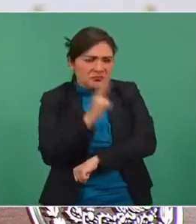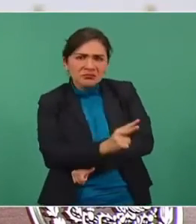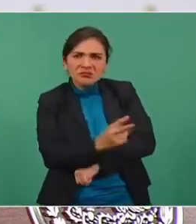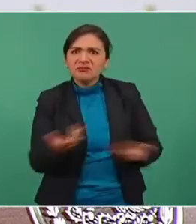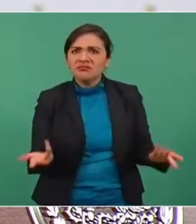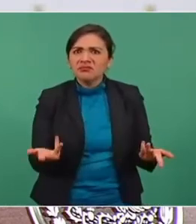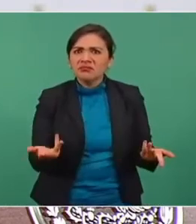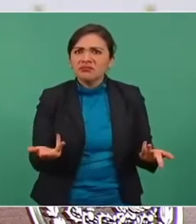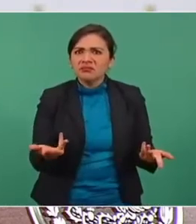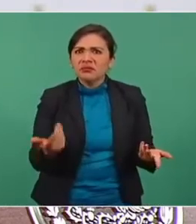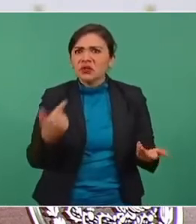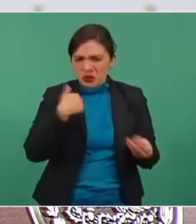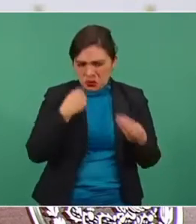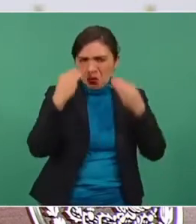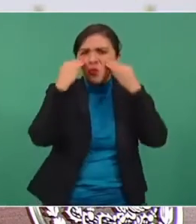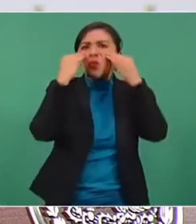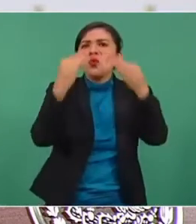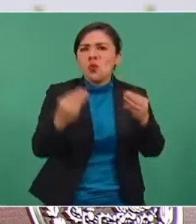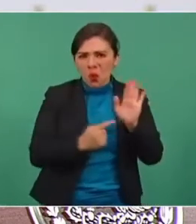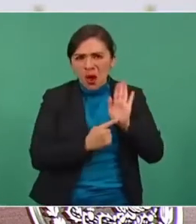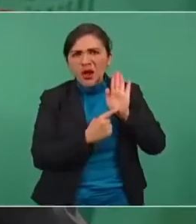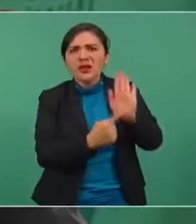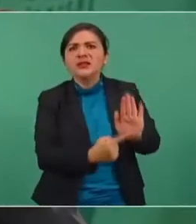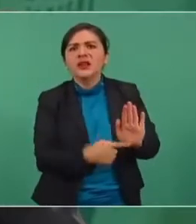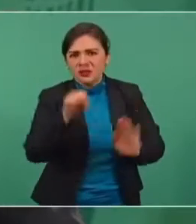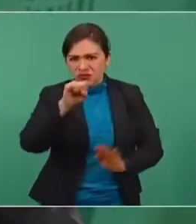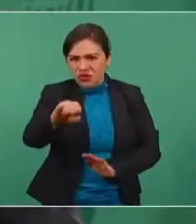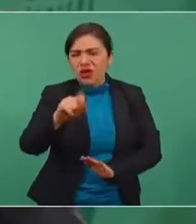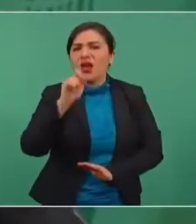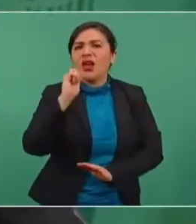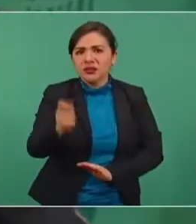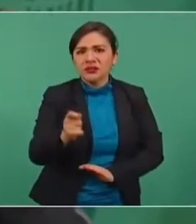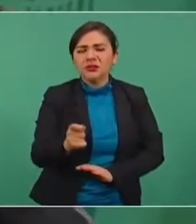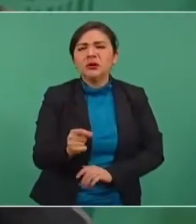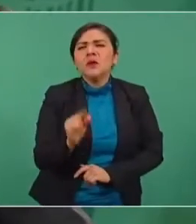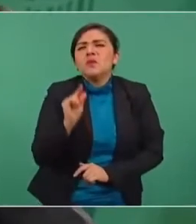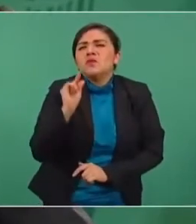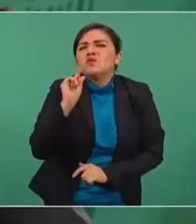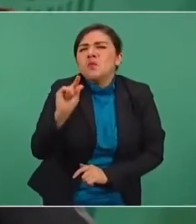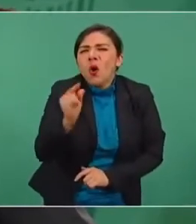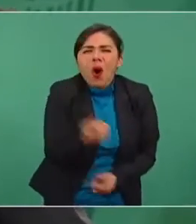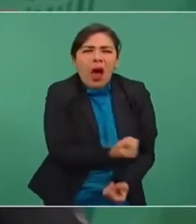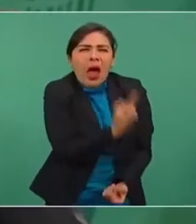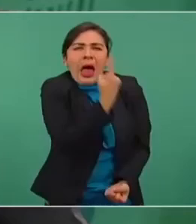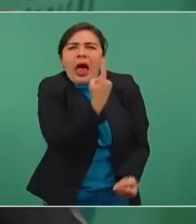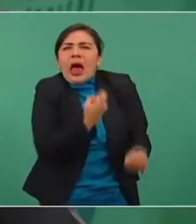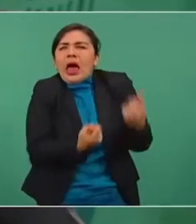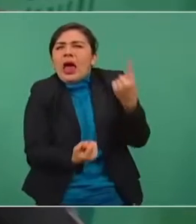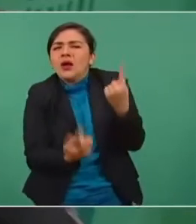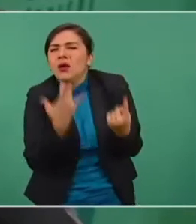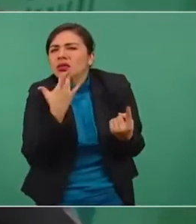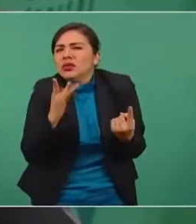Les vamos a mostrar que son muy pocos los contagios